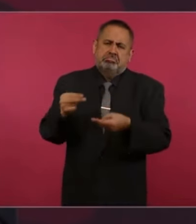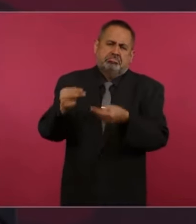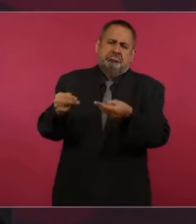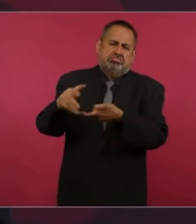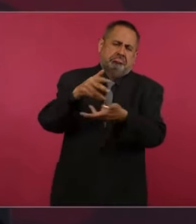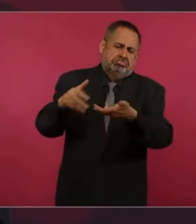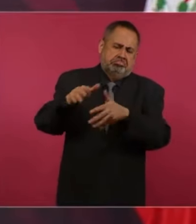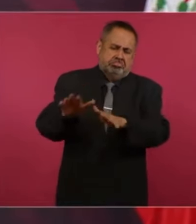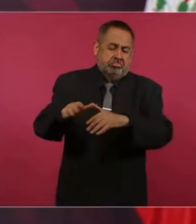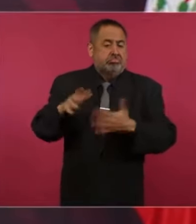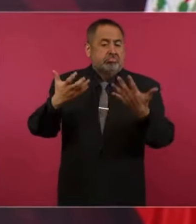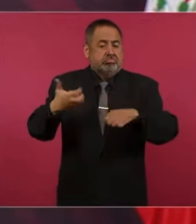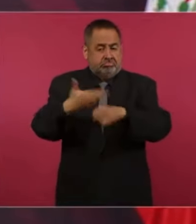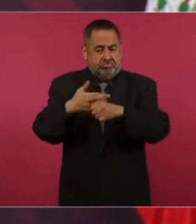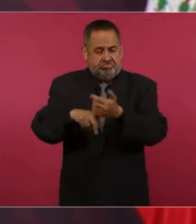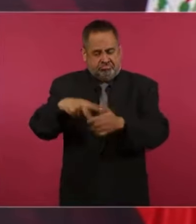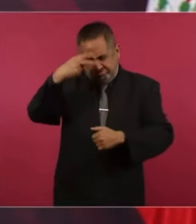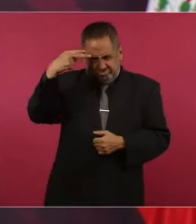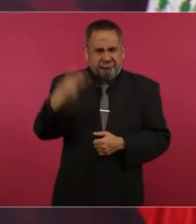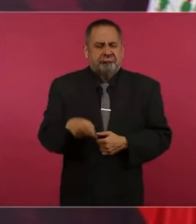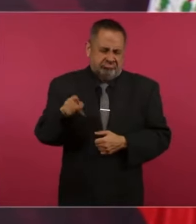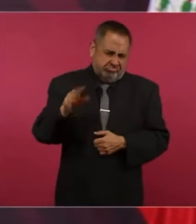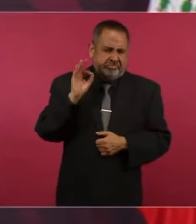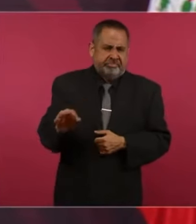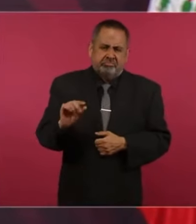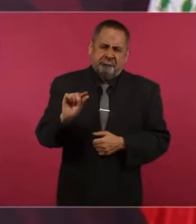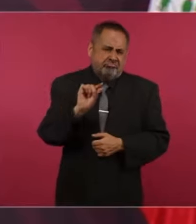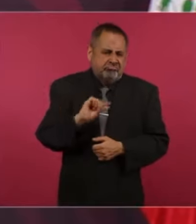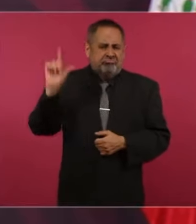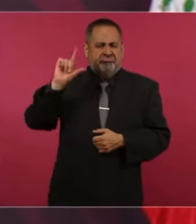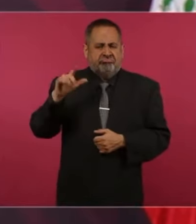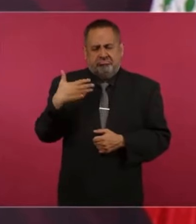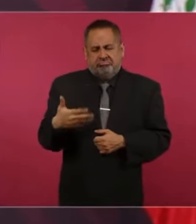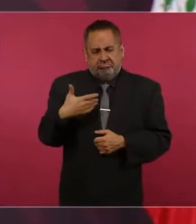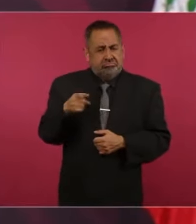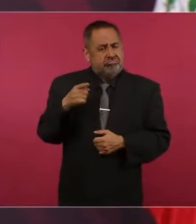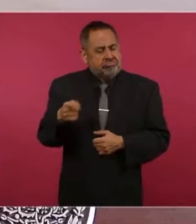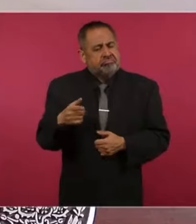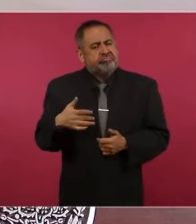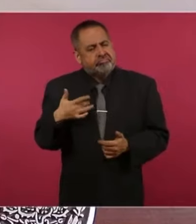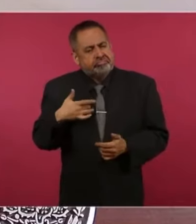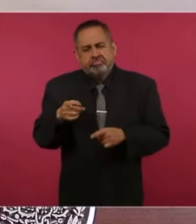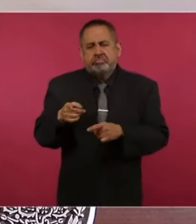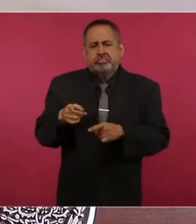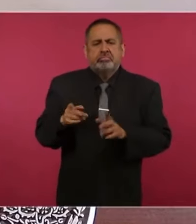y es un empresario mexicano exitoso y yo agregaría